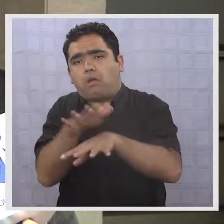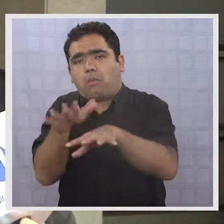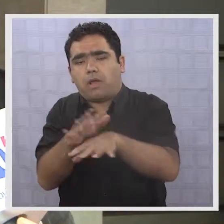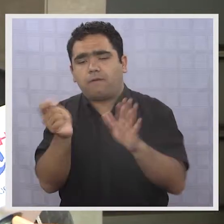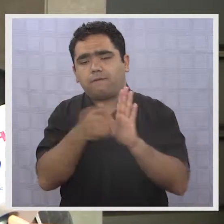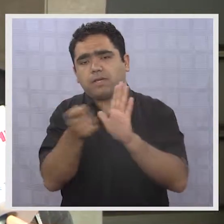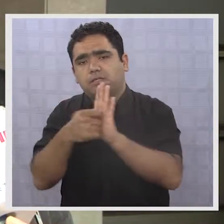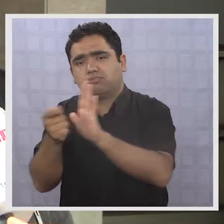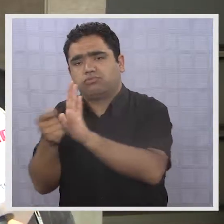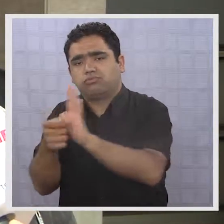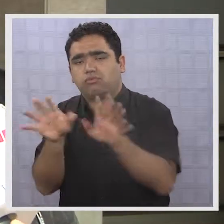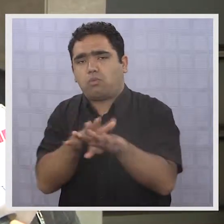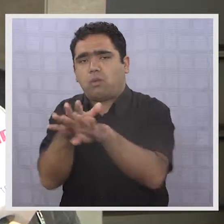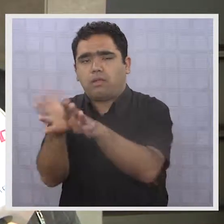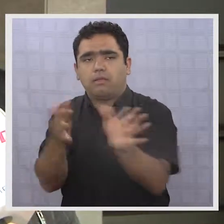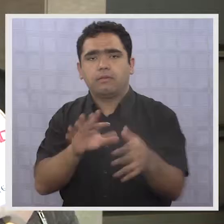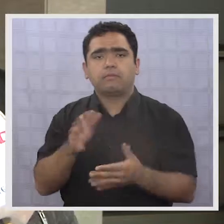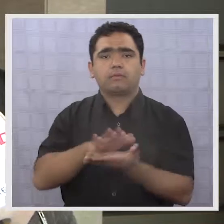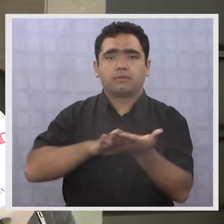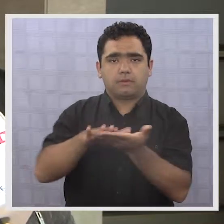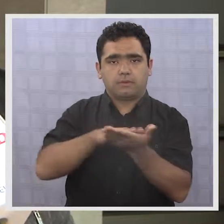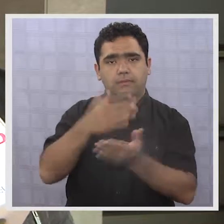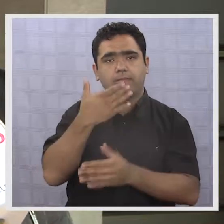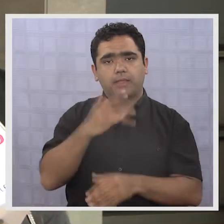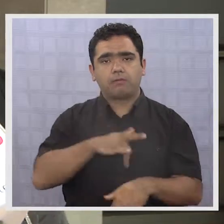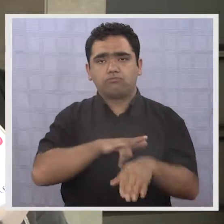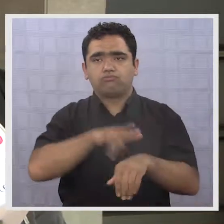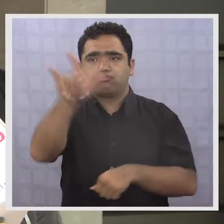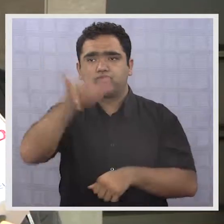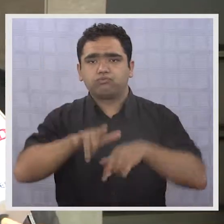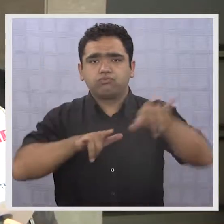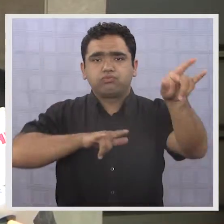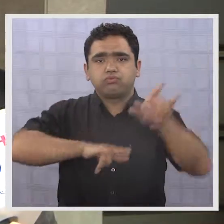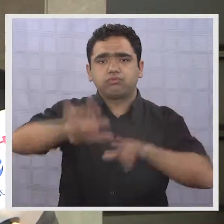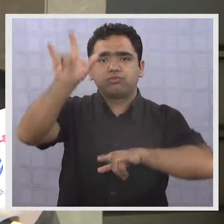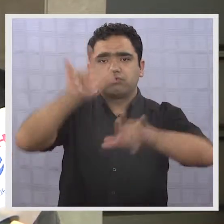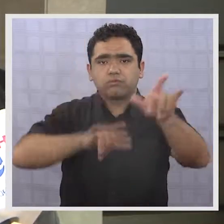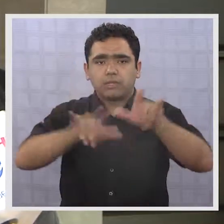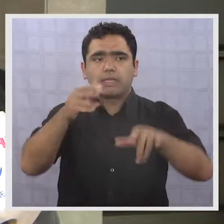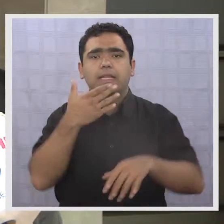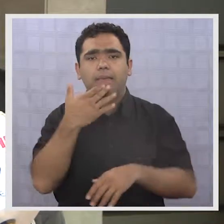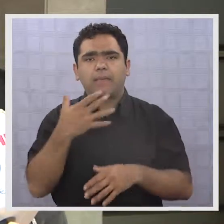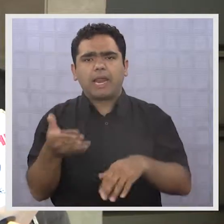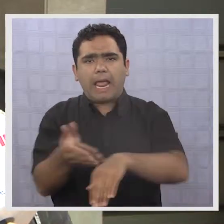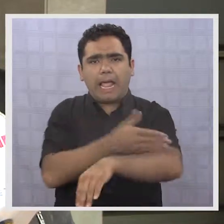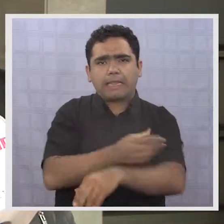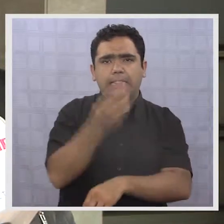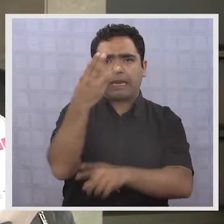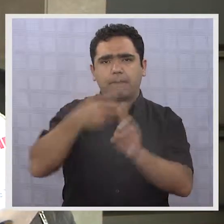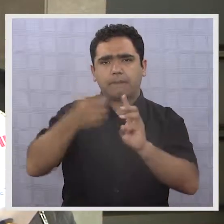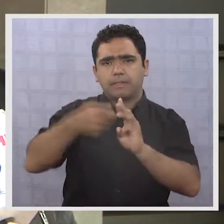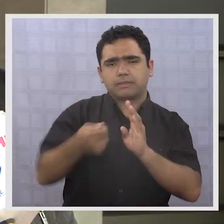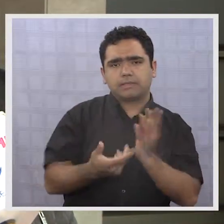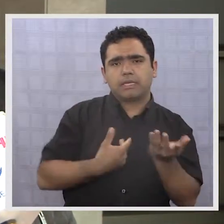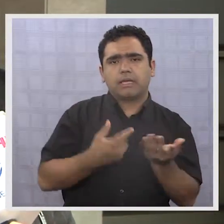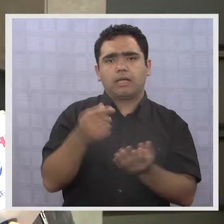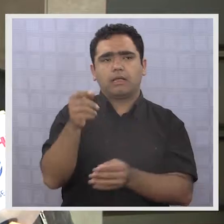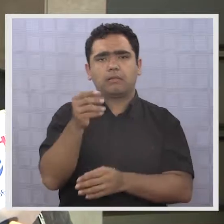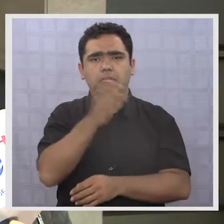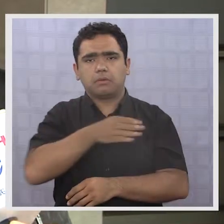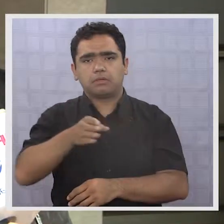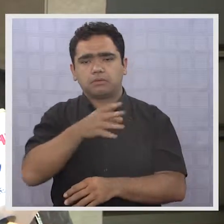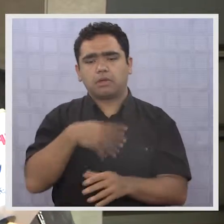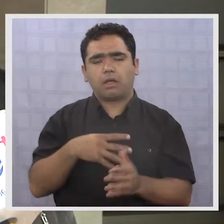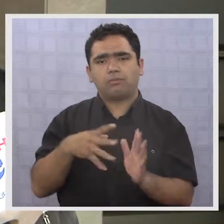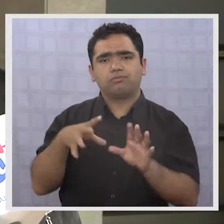planes que hace la línea aérea, la gente ya hace tres meses que hizo su reserva. Los grupos, o sea, aquí no es que llegue la gente